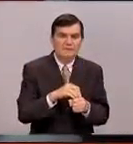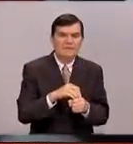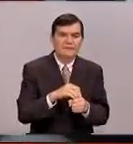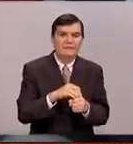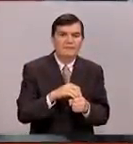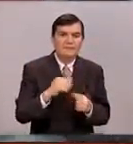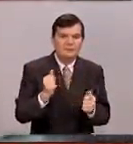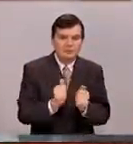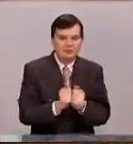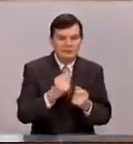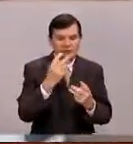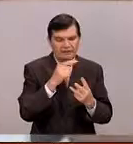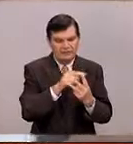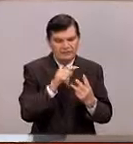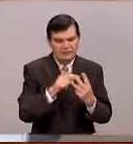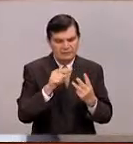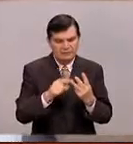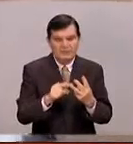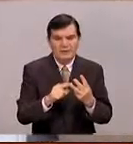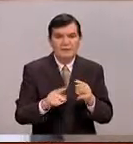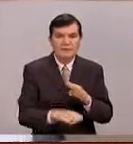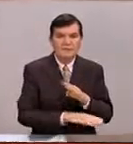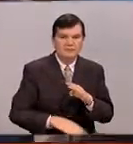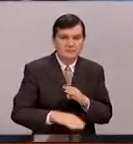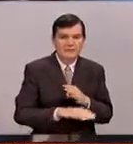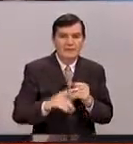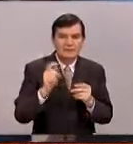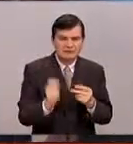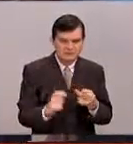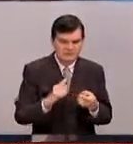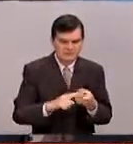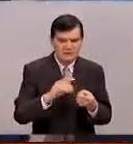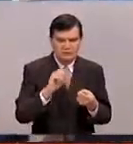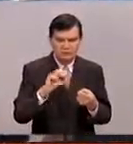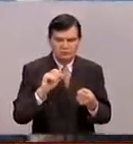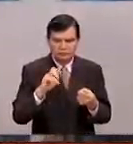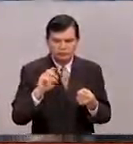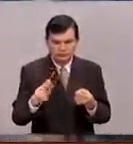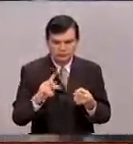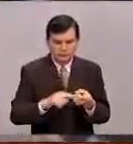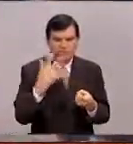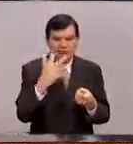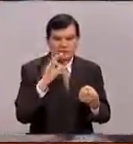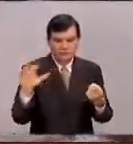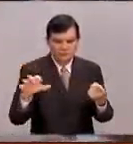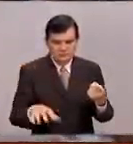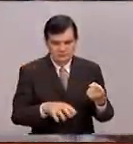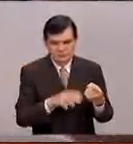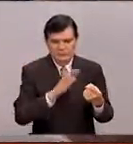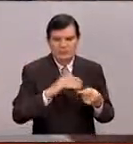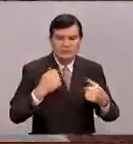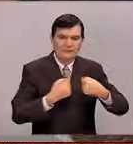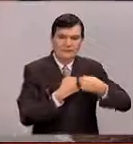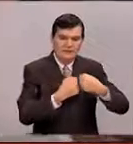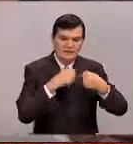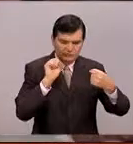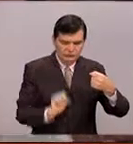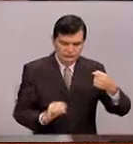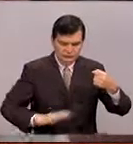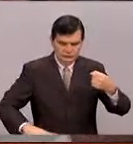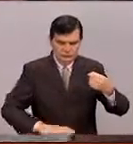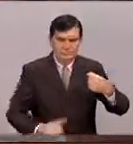con tres instituciones pilares, que es COSUR, con sus cinco sedes, que es el Colegio de la Frontera Sur,